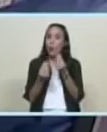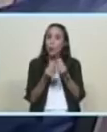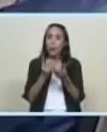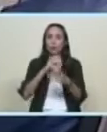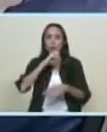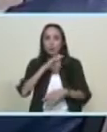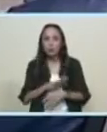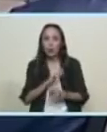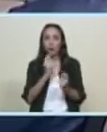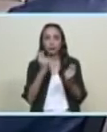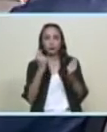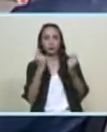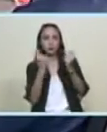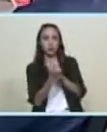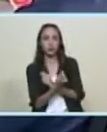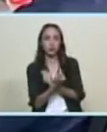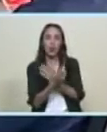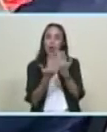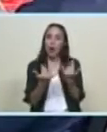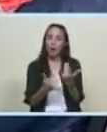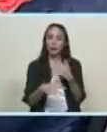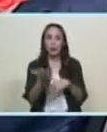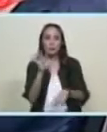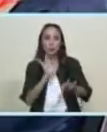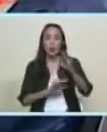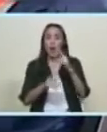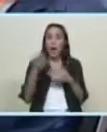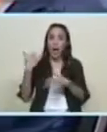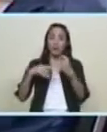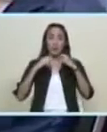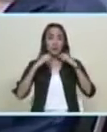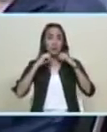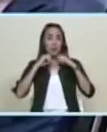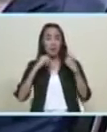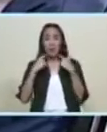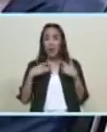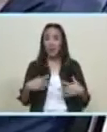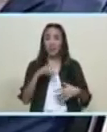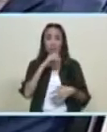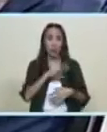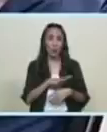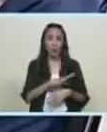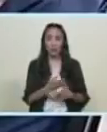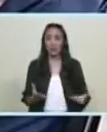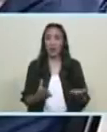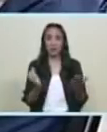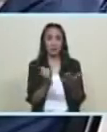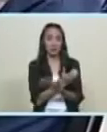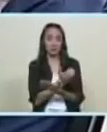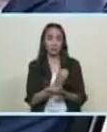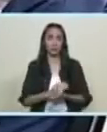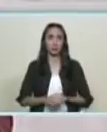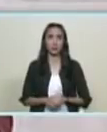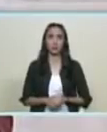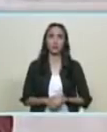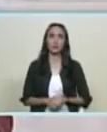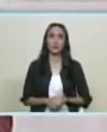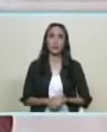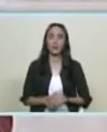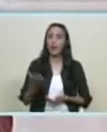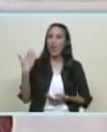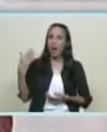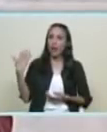y la belleza que hemos logrado rescatar porque esto se estaba perdiendo mira Erika tú estabas muy niña